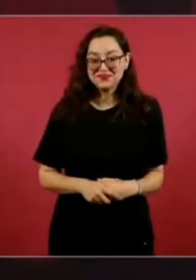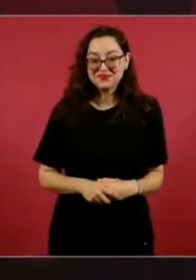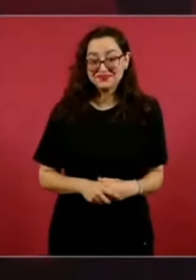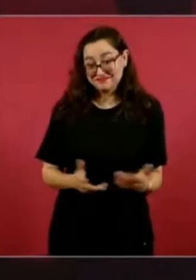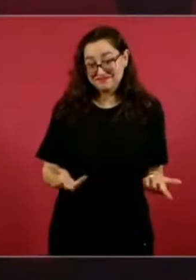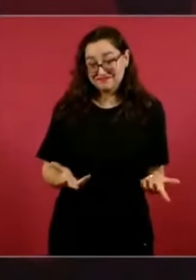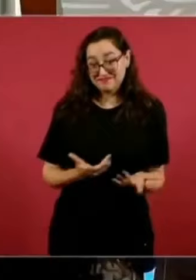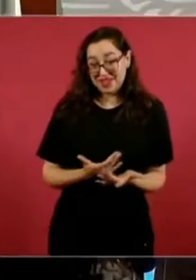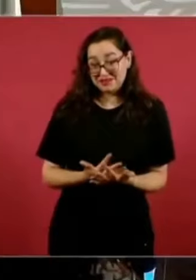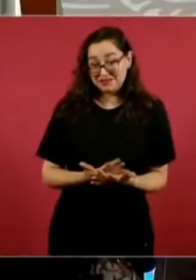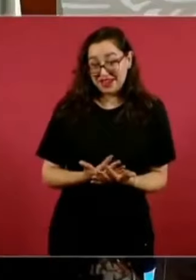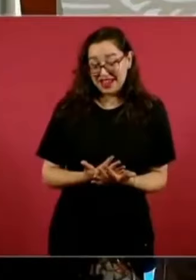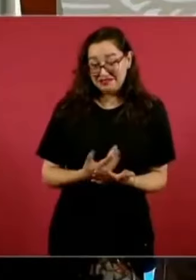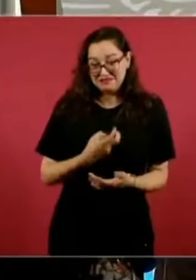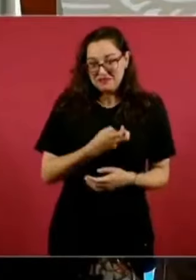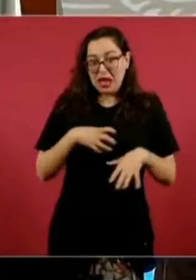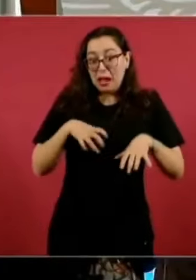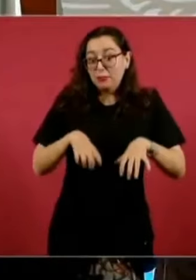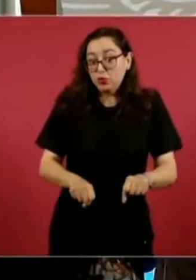Porque, sin duda,